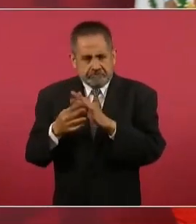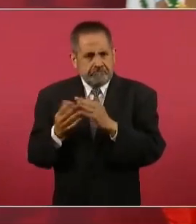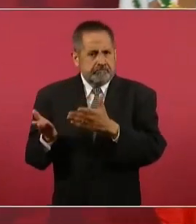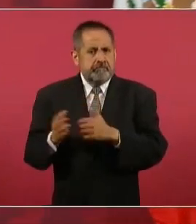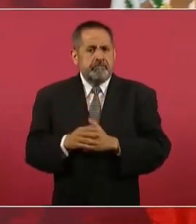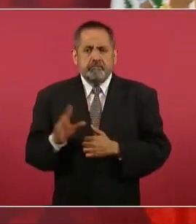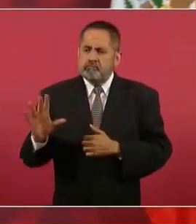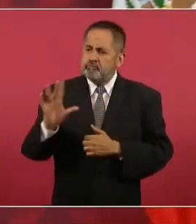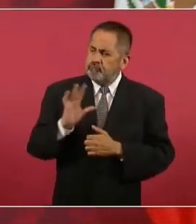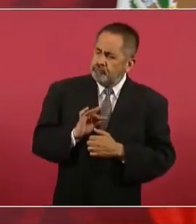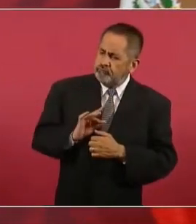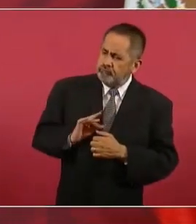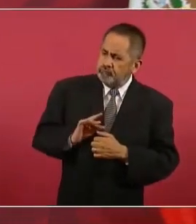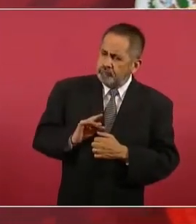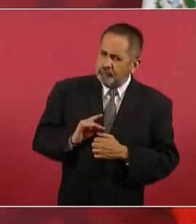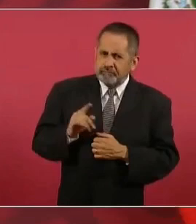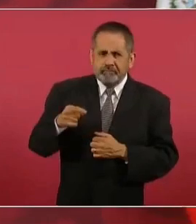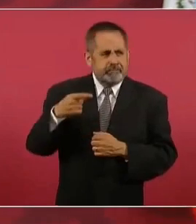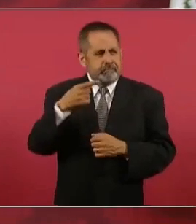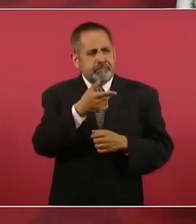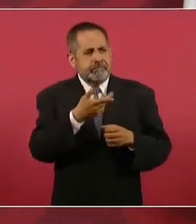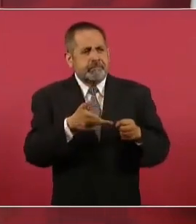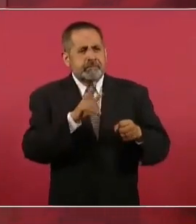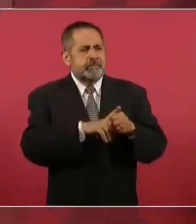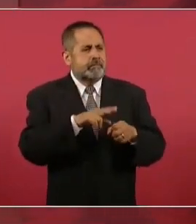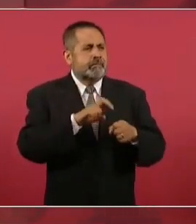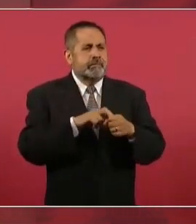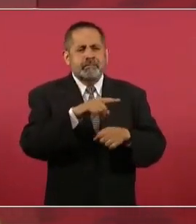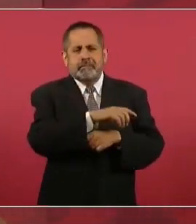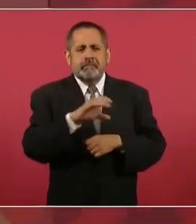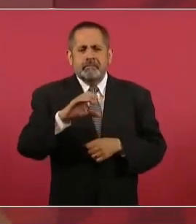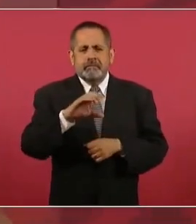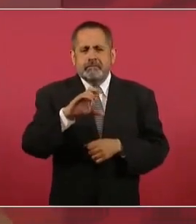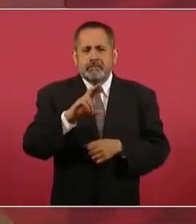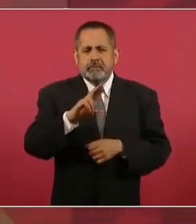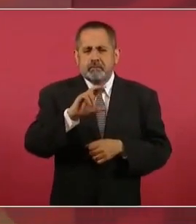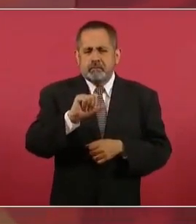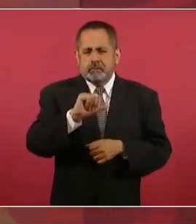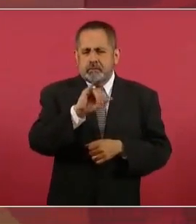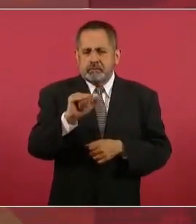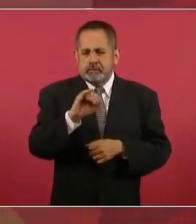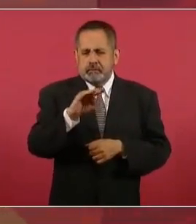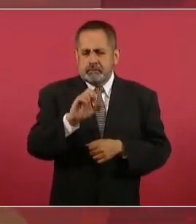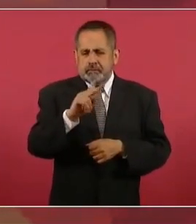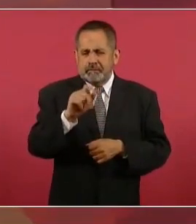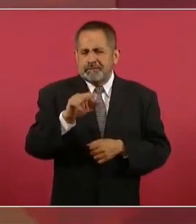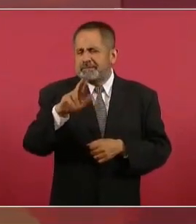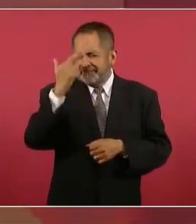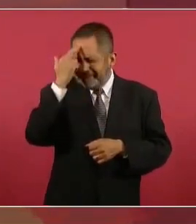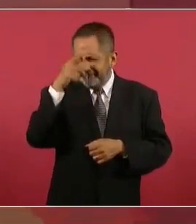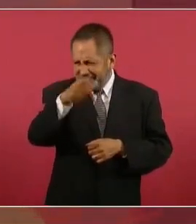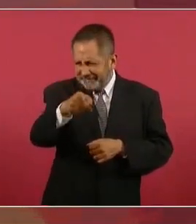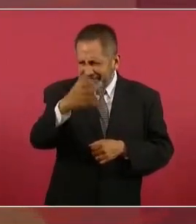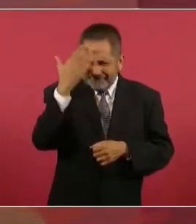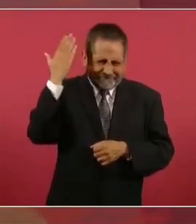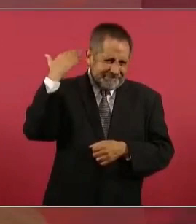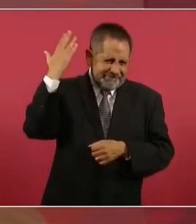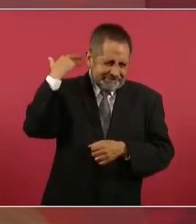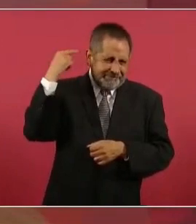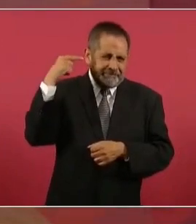nos habló de una clínica de Coajimalpa, si se acuerdan esa clínica que